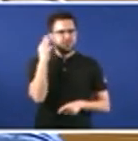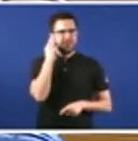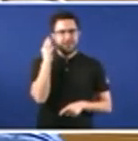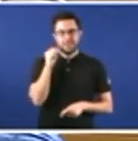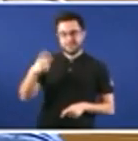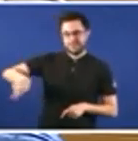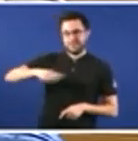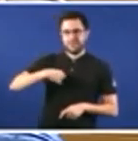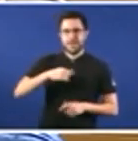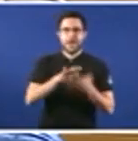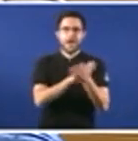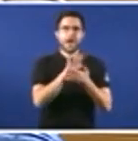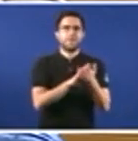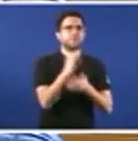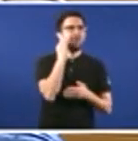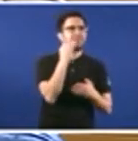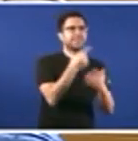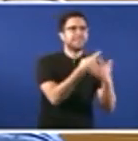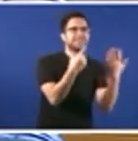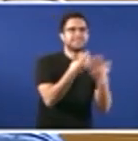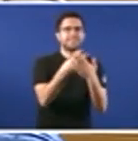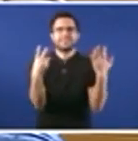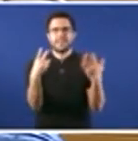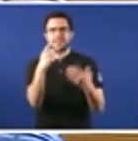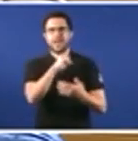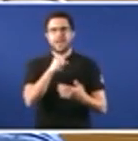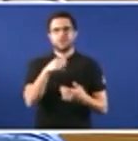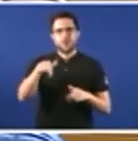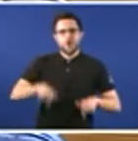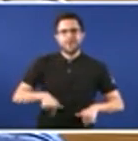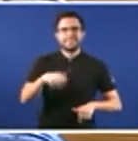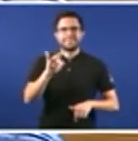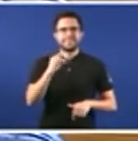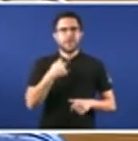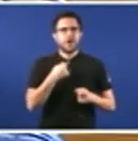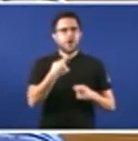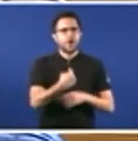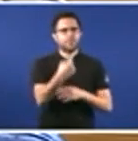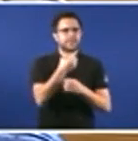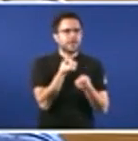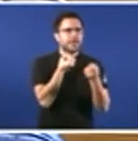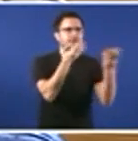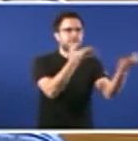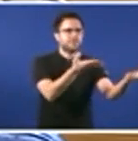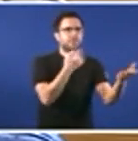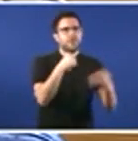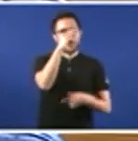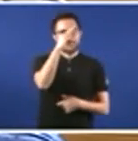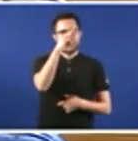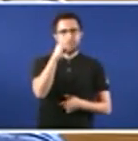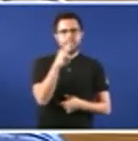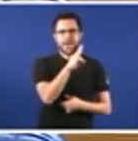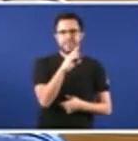cando falan das mulleres de nazas 6 e nazas 7 anos que hoxe sí están obrigadas a informar aos seus pais editores.